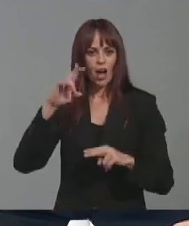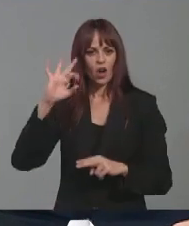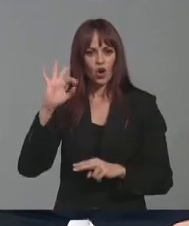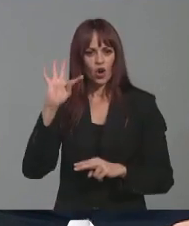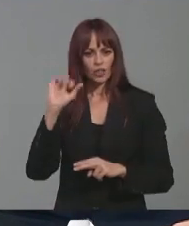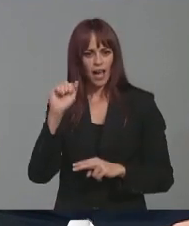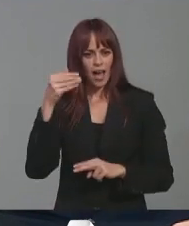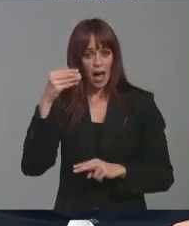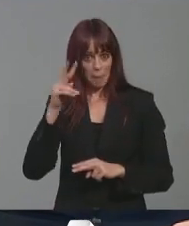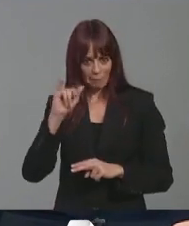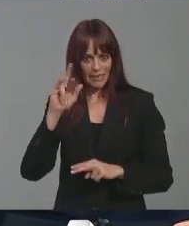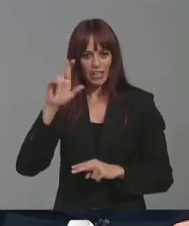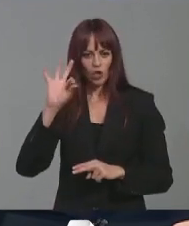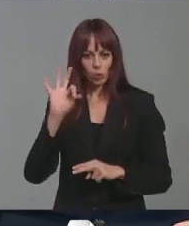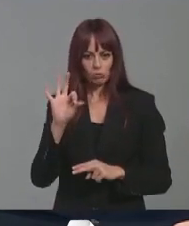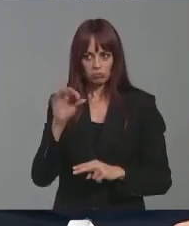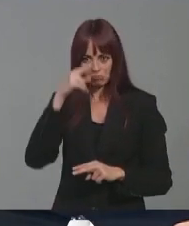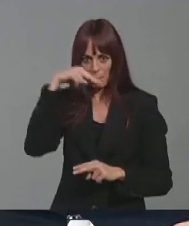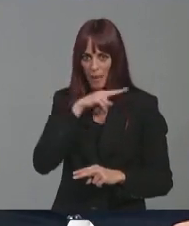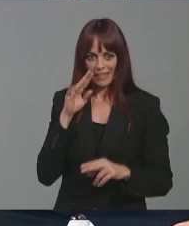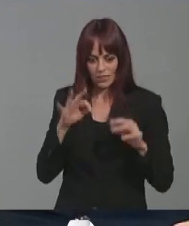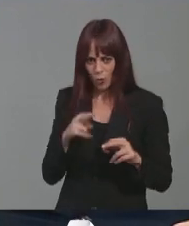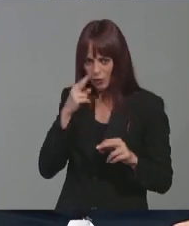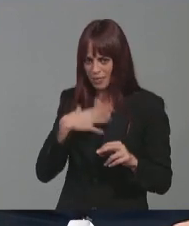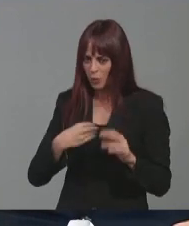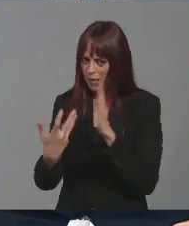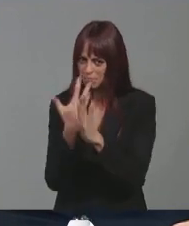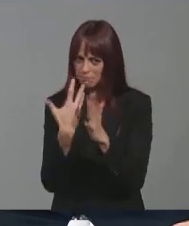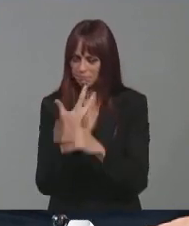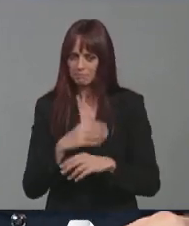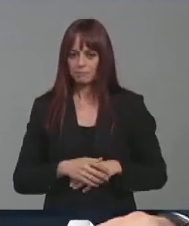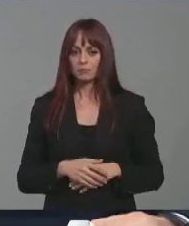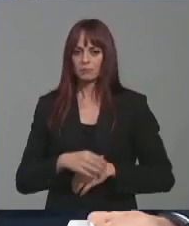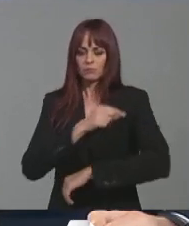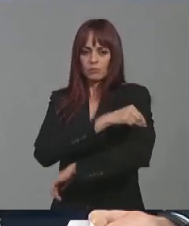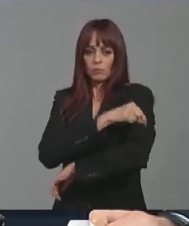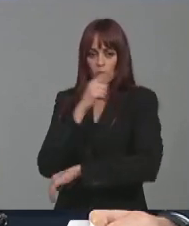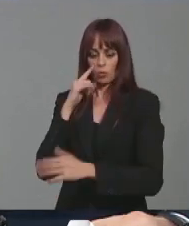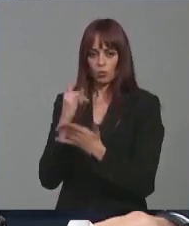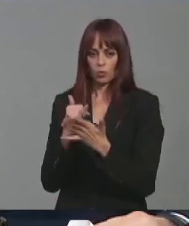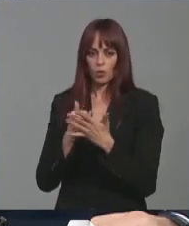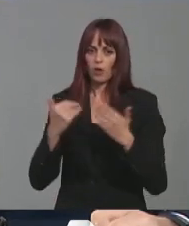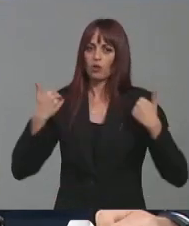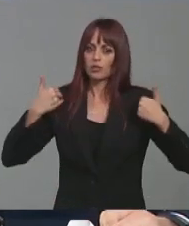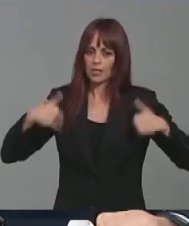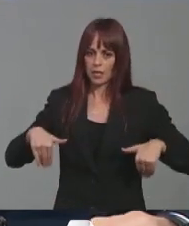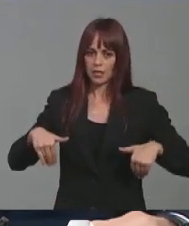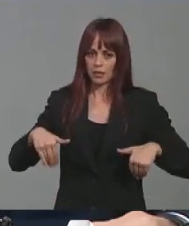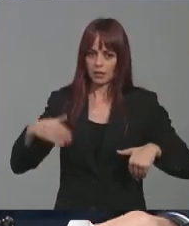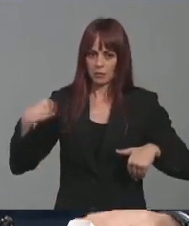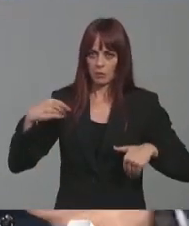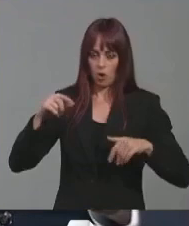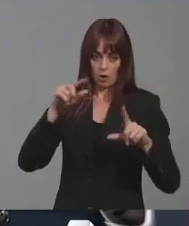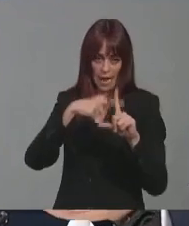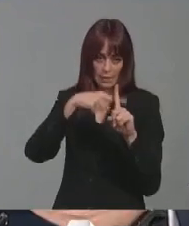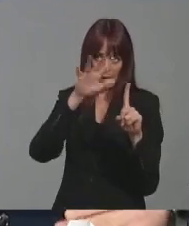adelantar más sobre esto? Porque me imagino que habrá padres interesados. Bueno, es una vacuna que está ya aprobada por la ponencia de vacunas a nivel